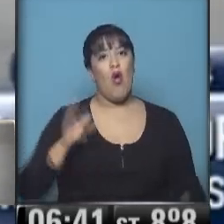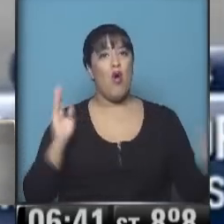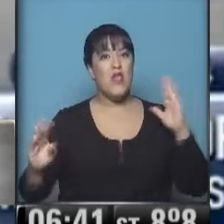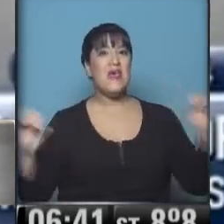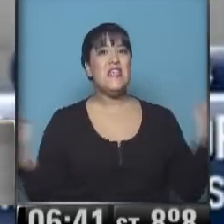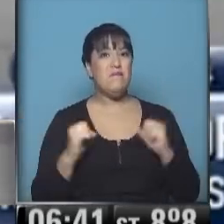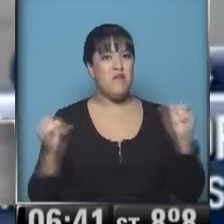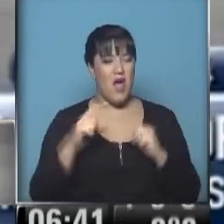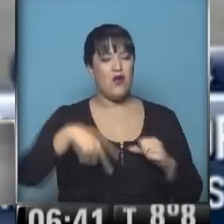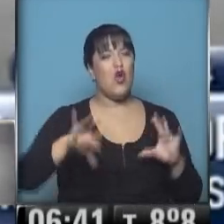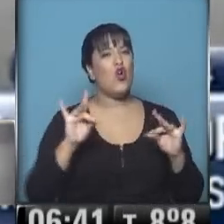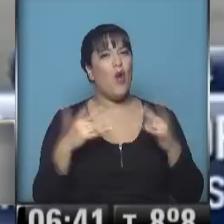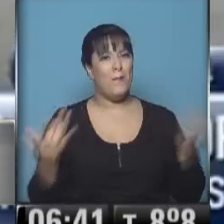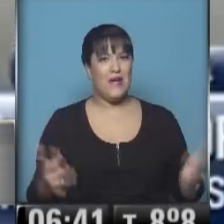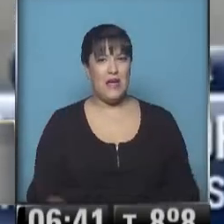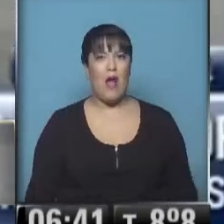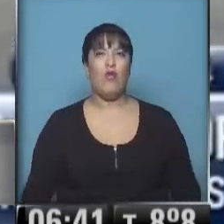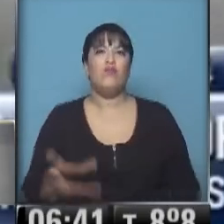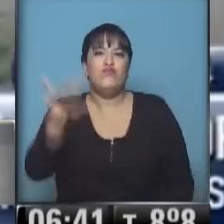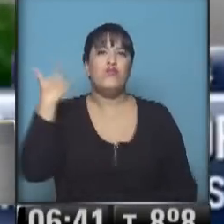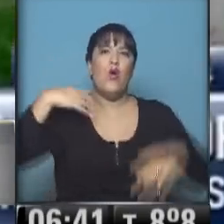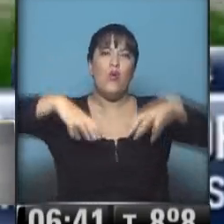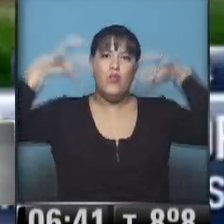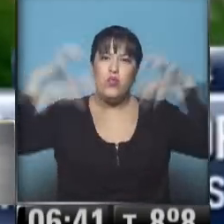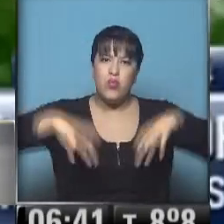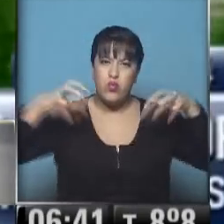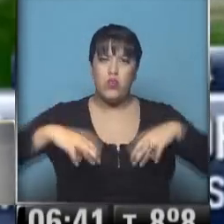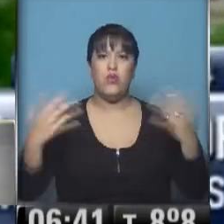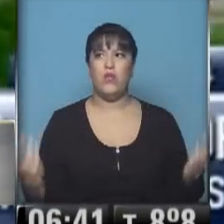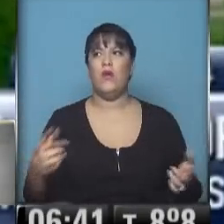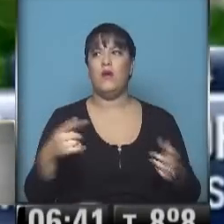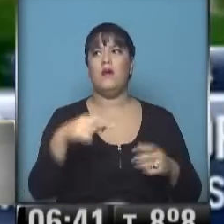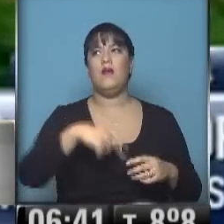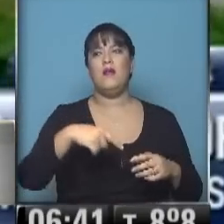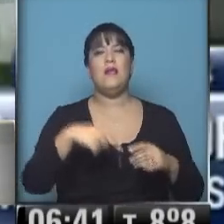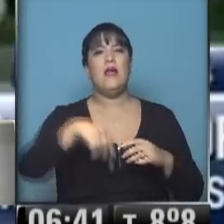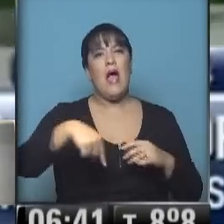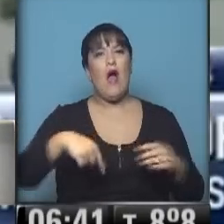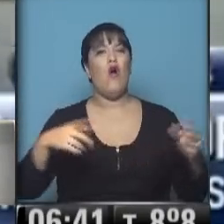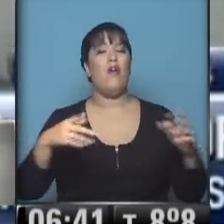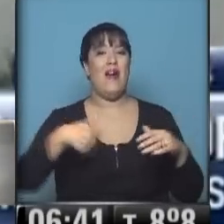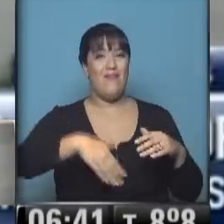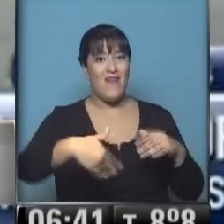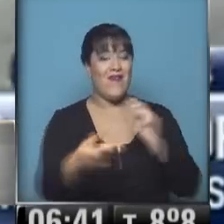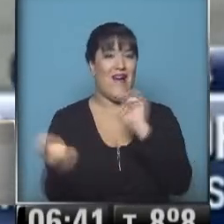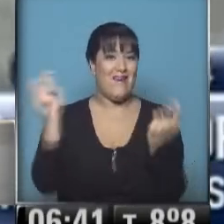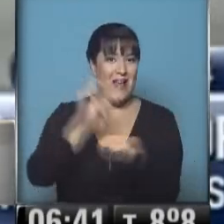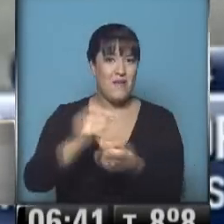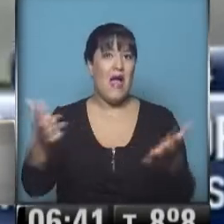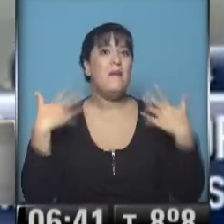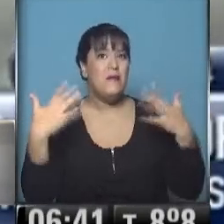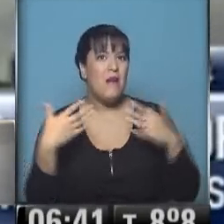complicado ya con acumulados de precipitación por sobre lo normal. Y el cambio de estación se está haciendo sentir como pocas veces. De